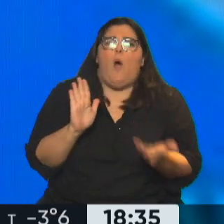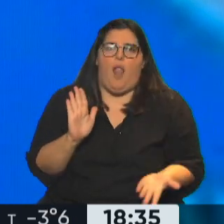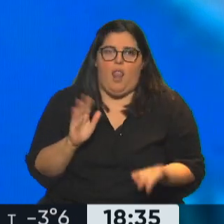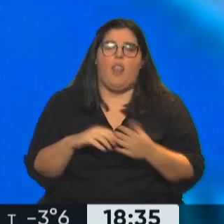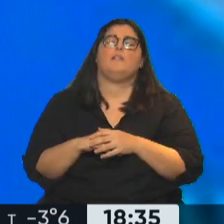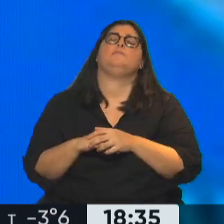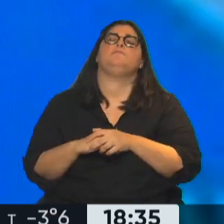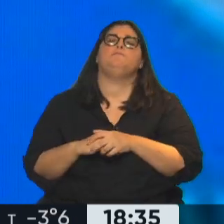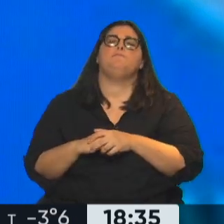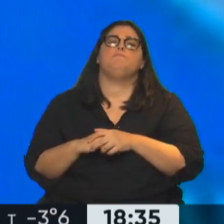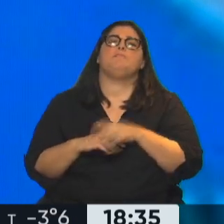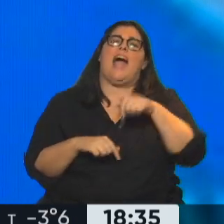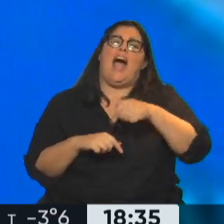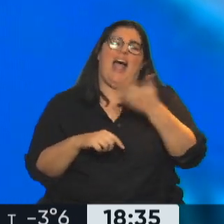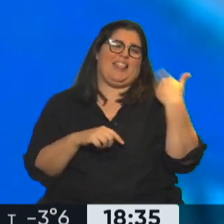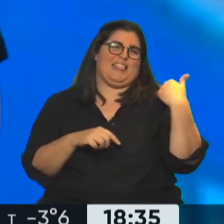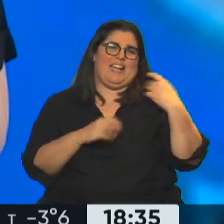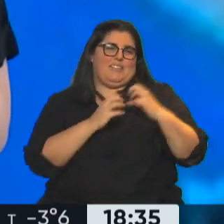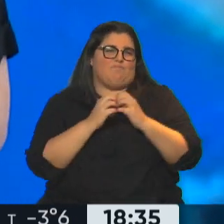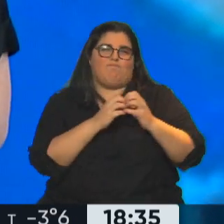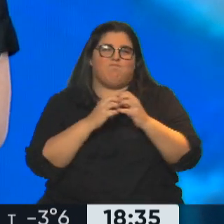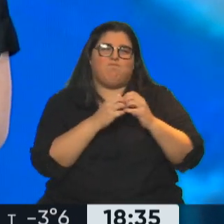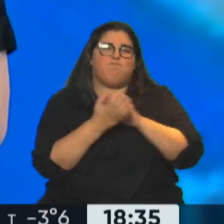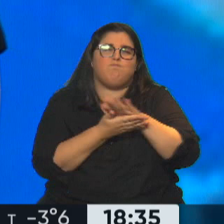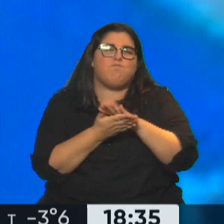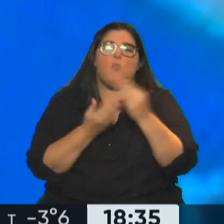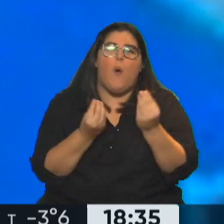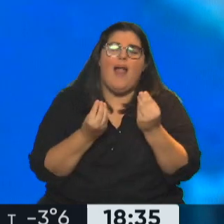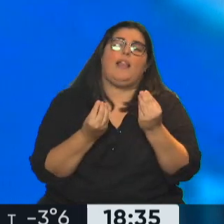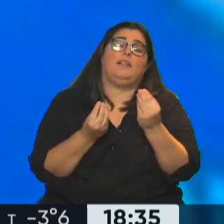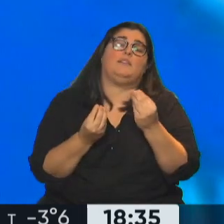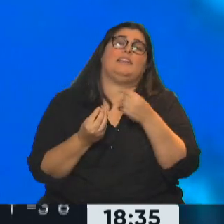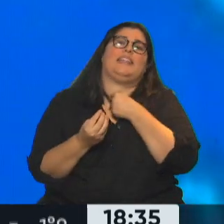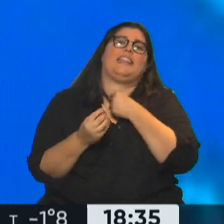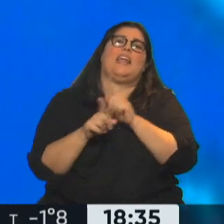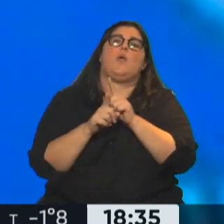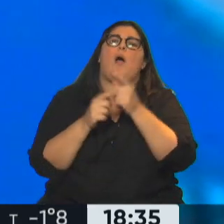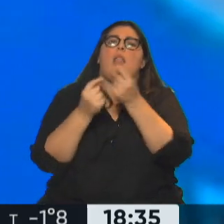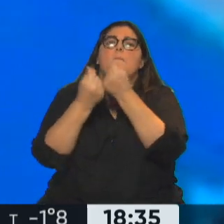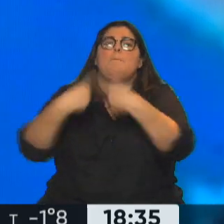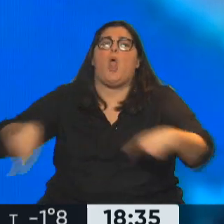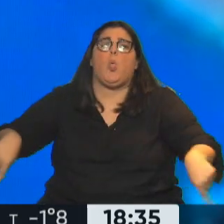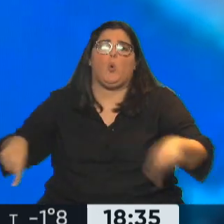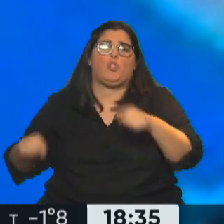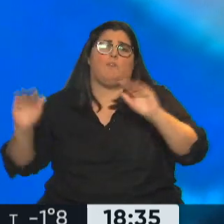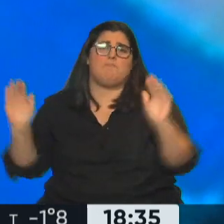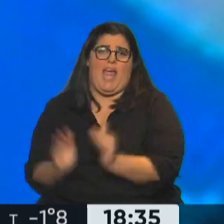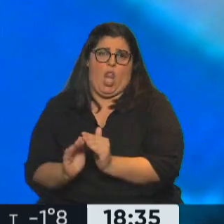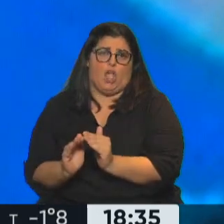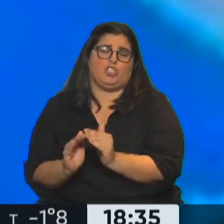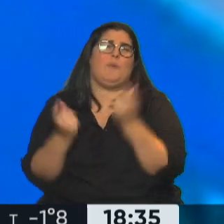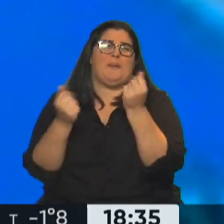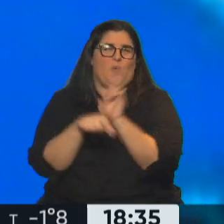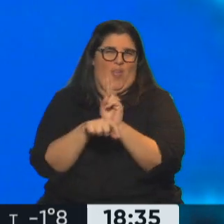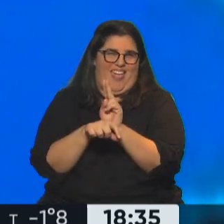arreglando en el último tiempo tenía que ver con reducir la canasta de Precios Cuidados.